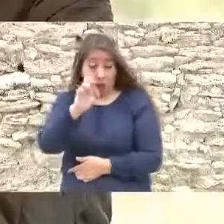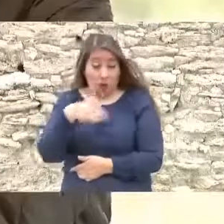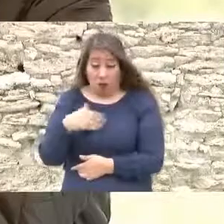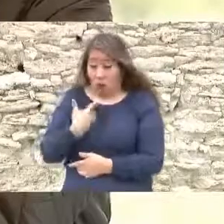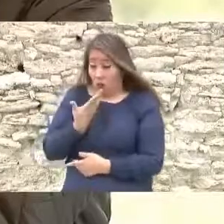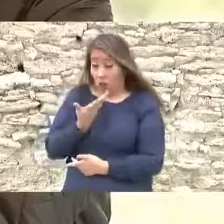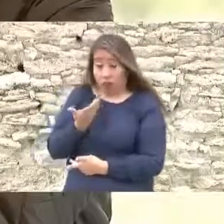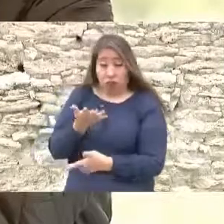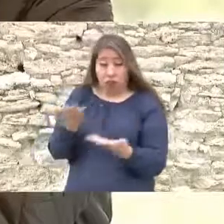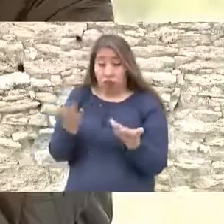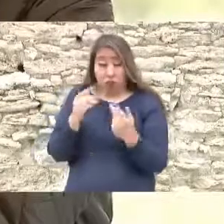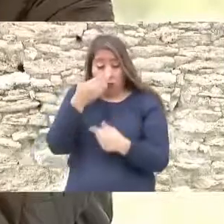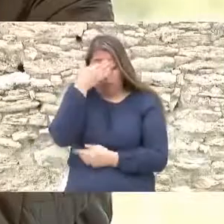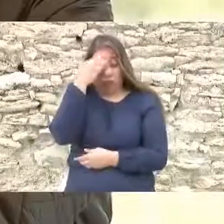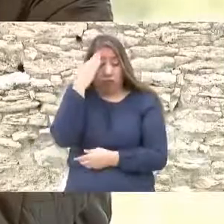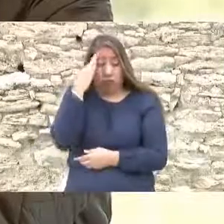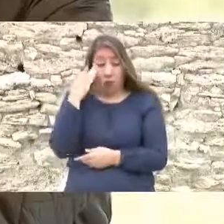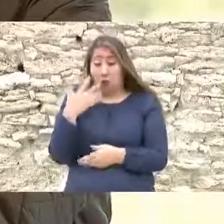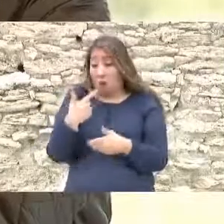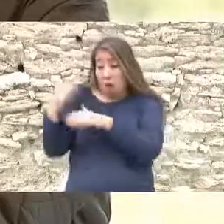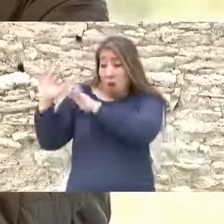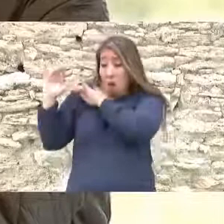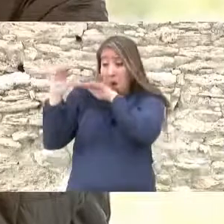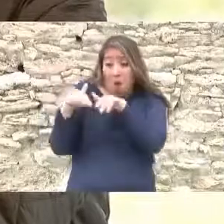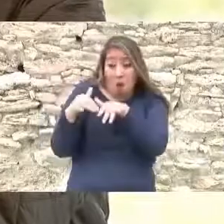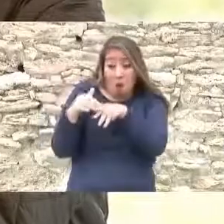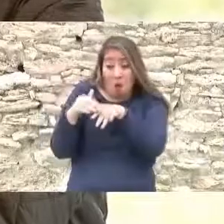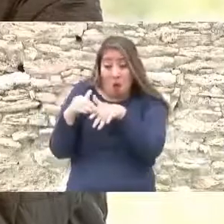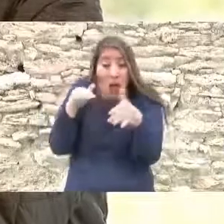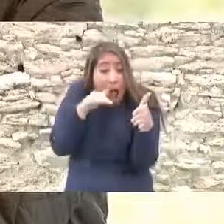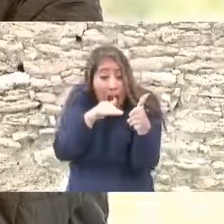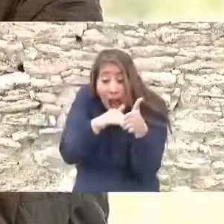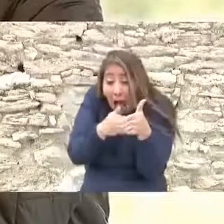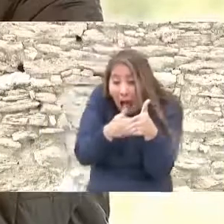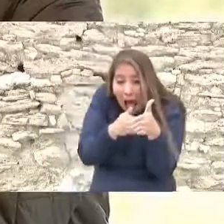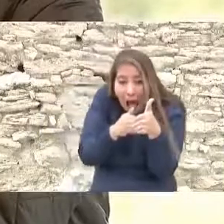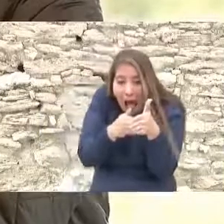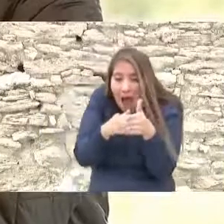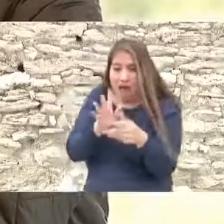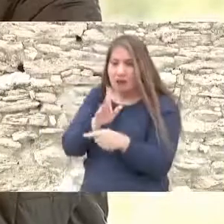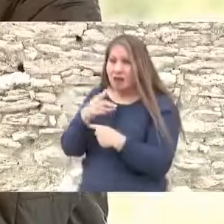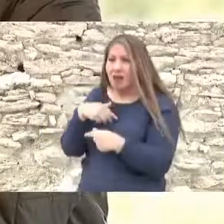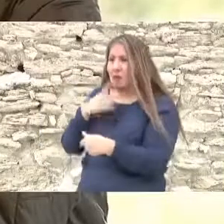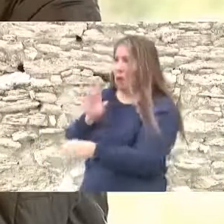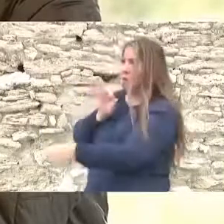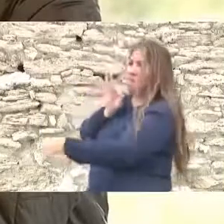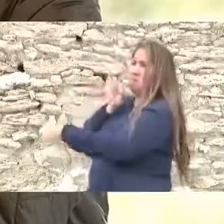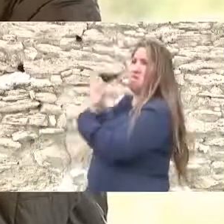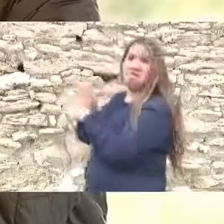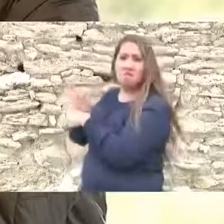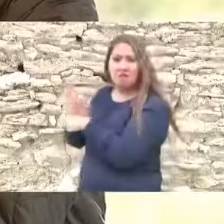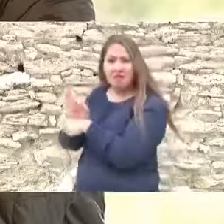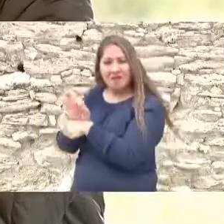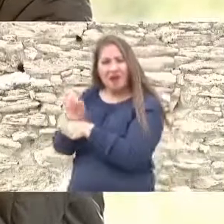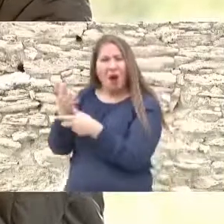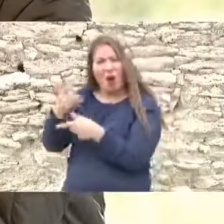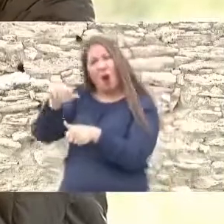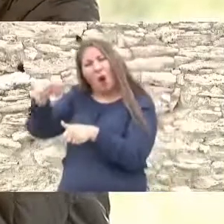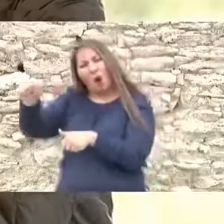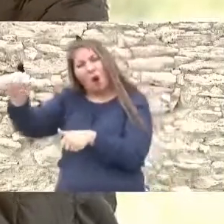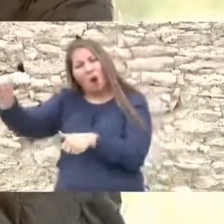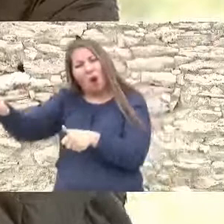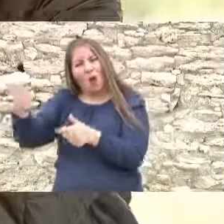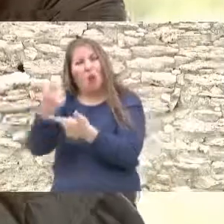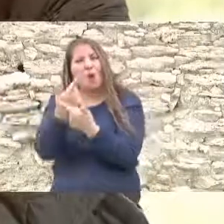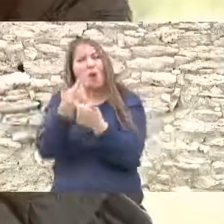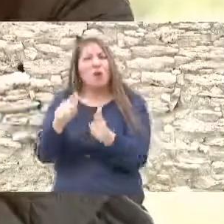está aquí protegido y enfrenta como lo hicieron otros liberales